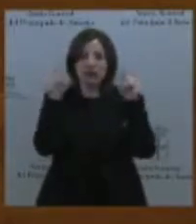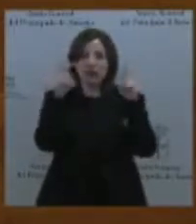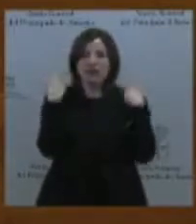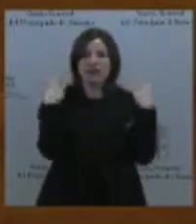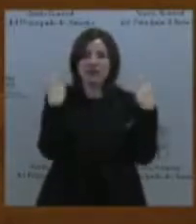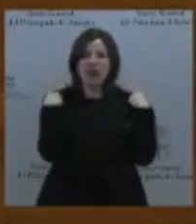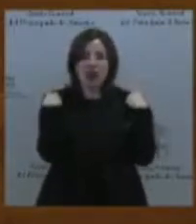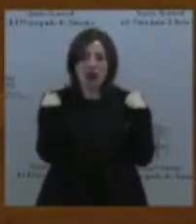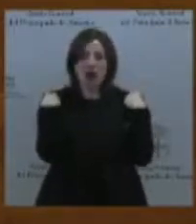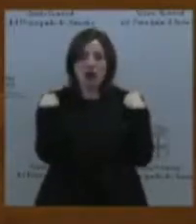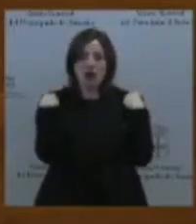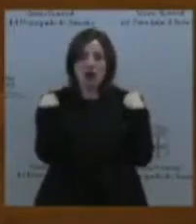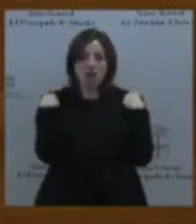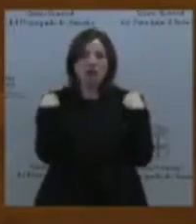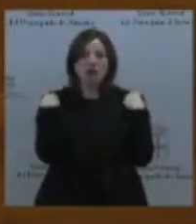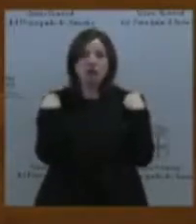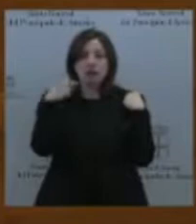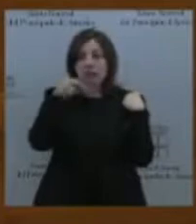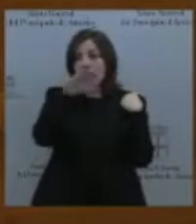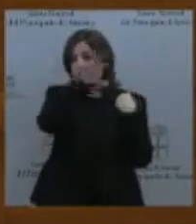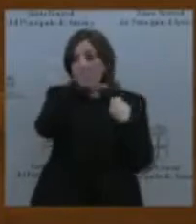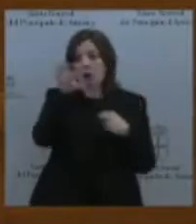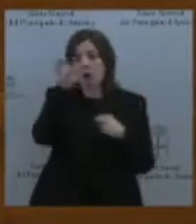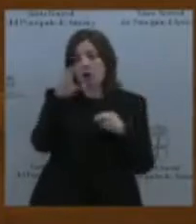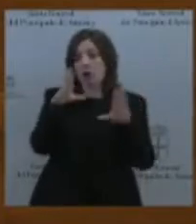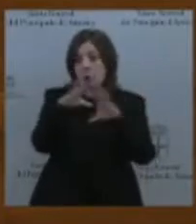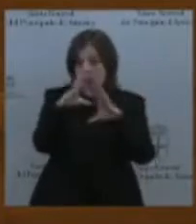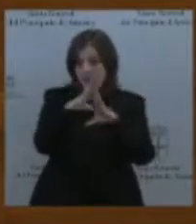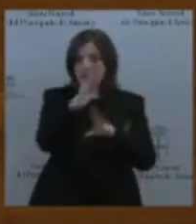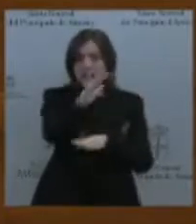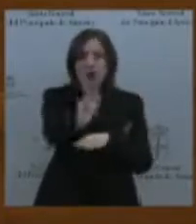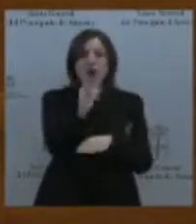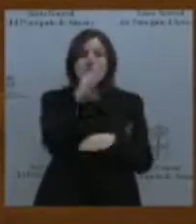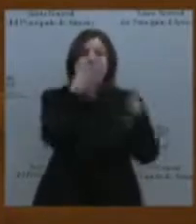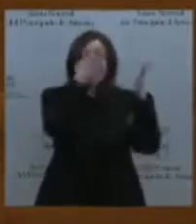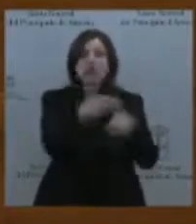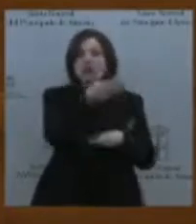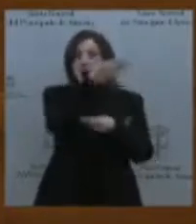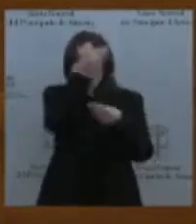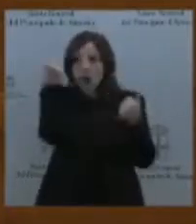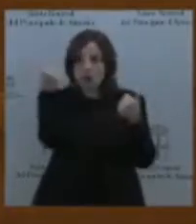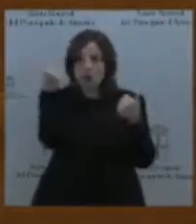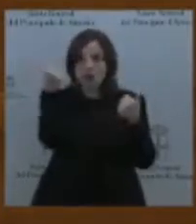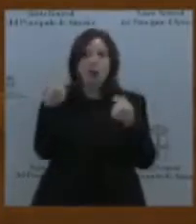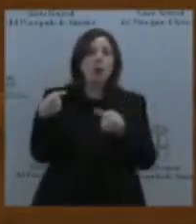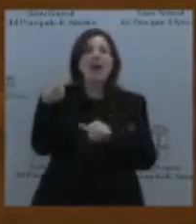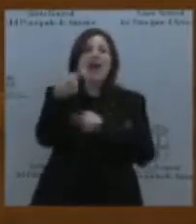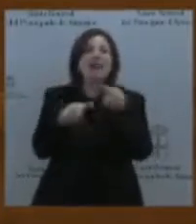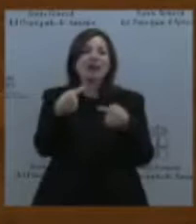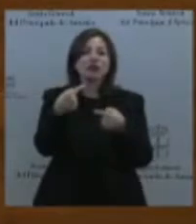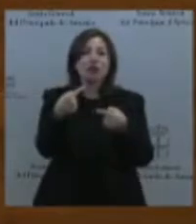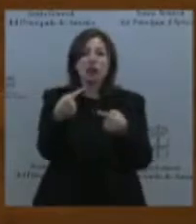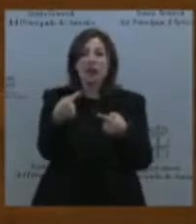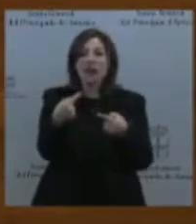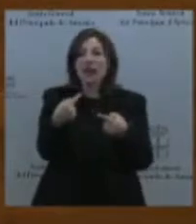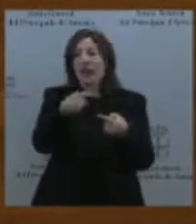Comunidad de Madrid. Que, además, ustedes olvidan el efecto capitalidad. Y el efecto capitalidad que Madrid está trayendo permanentemente por ser